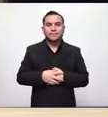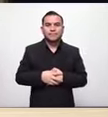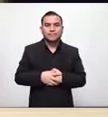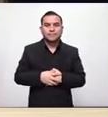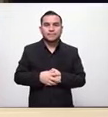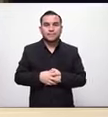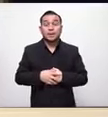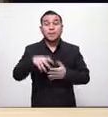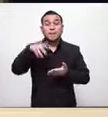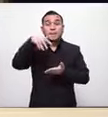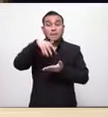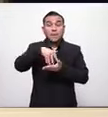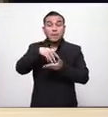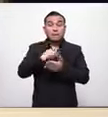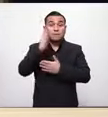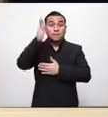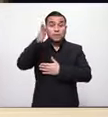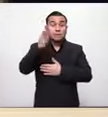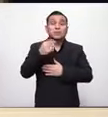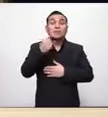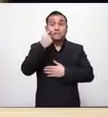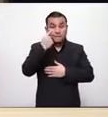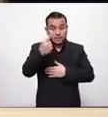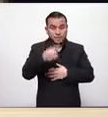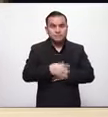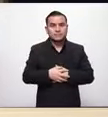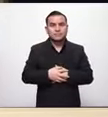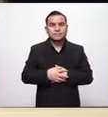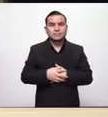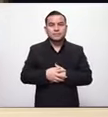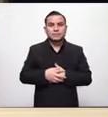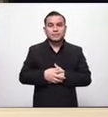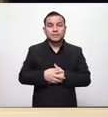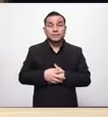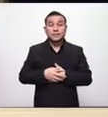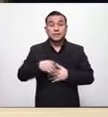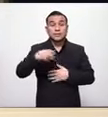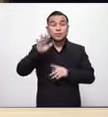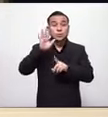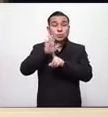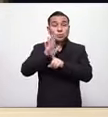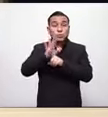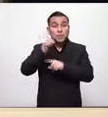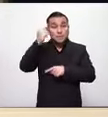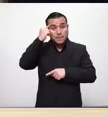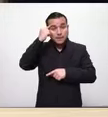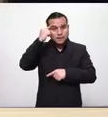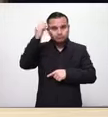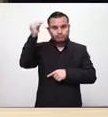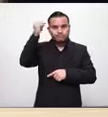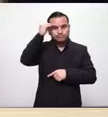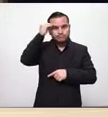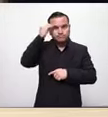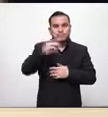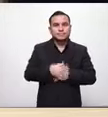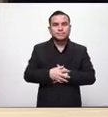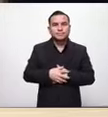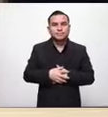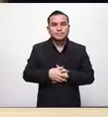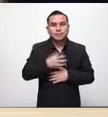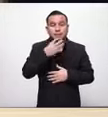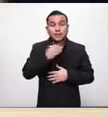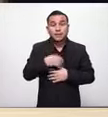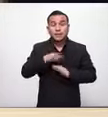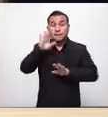y el pueblo se los va a reclamar y en la conciencia de ellos también va a quedar me